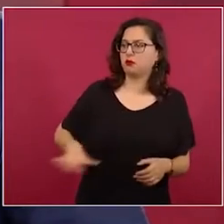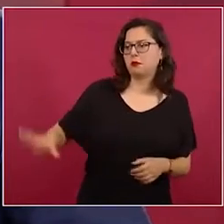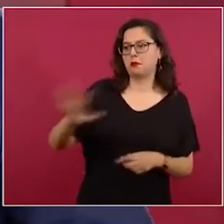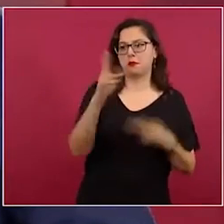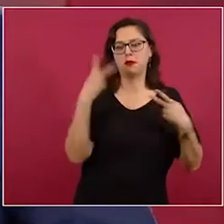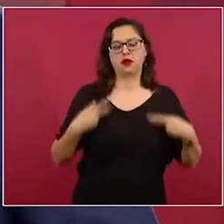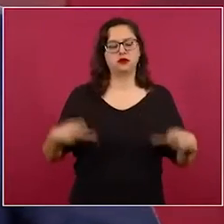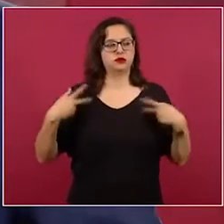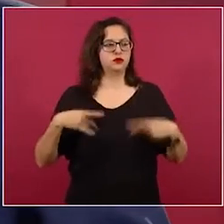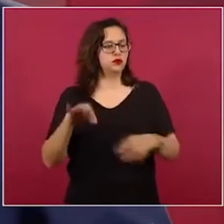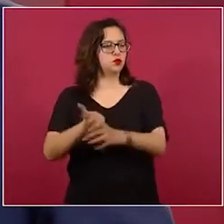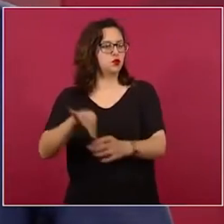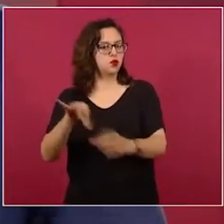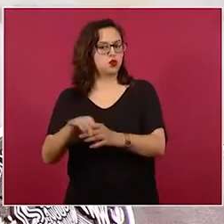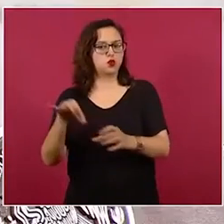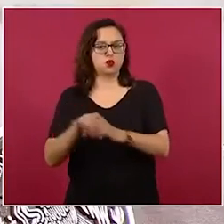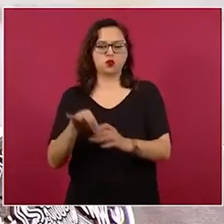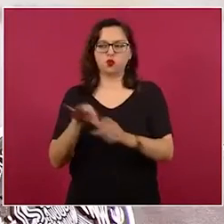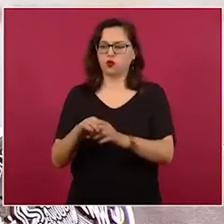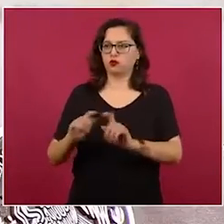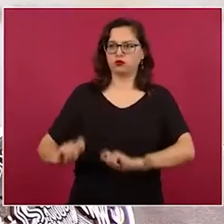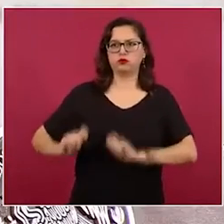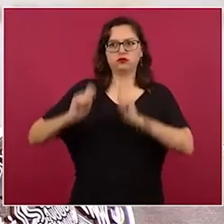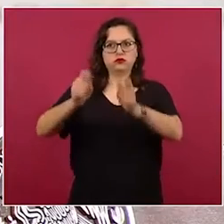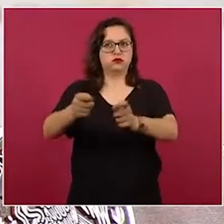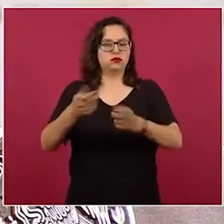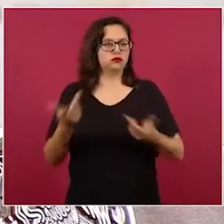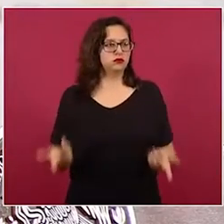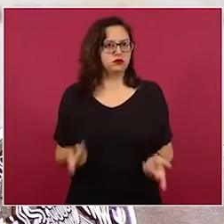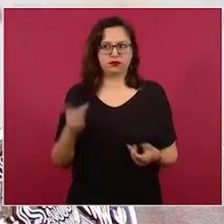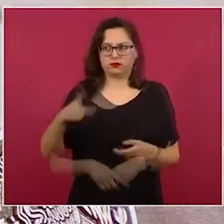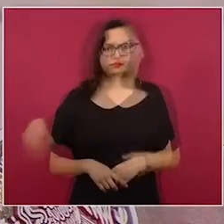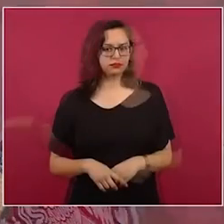que es el soberano, que es el que manda,